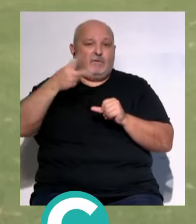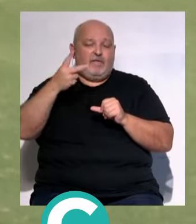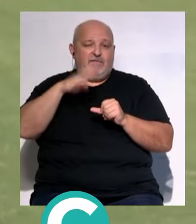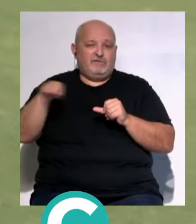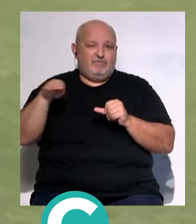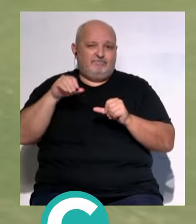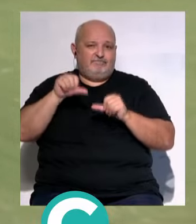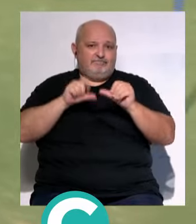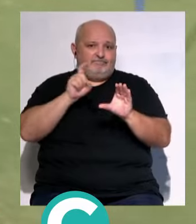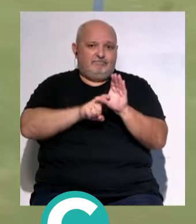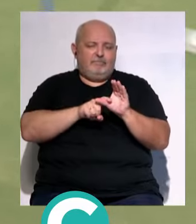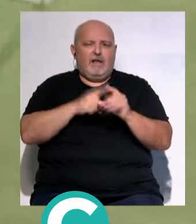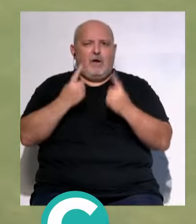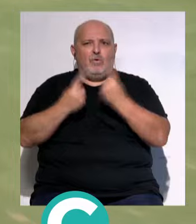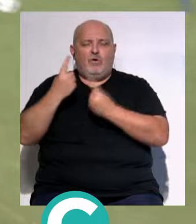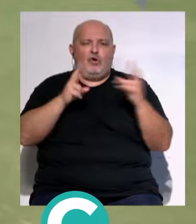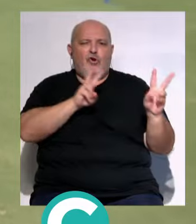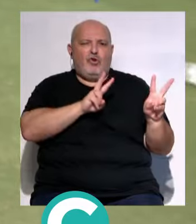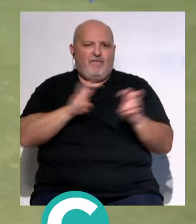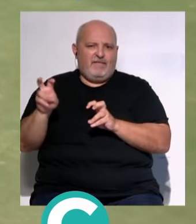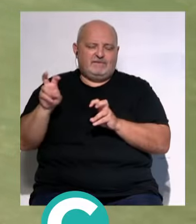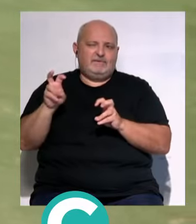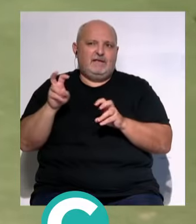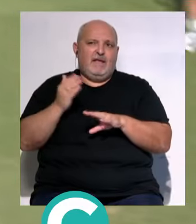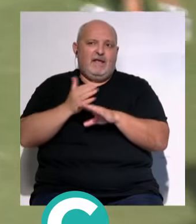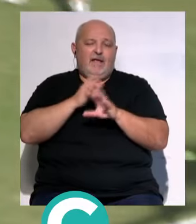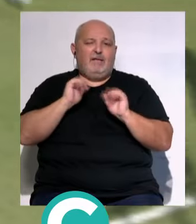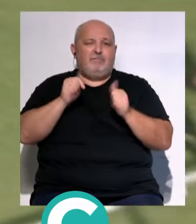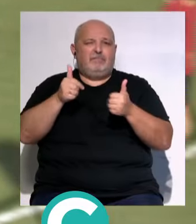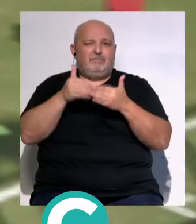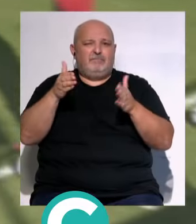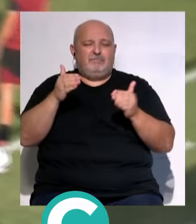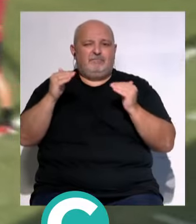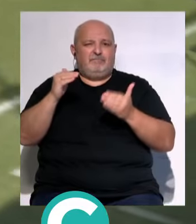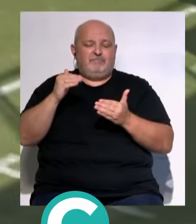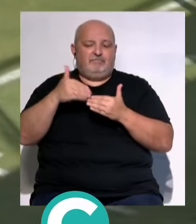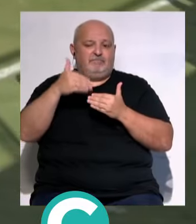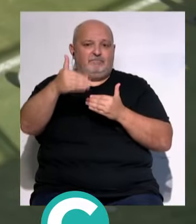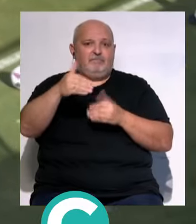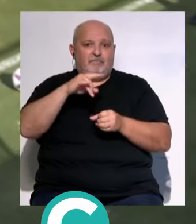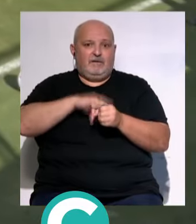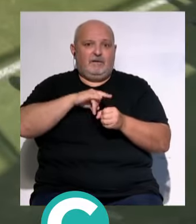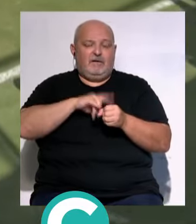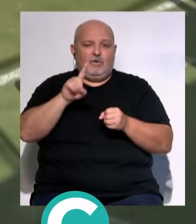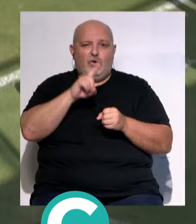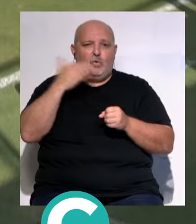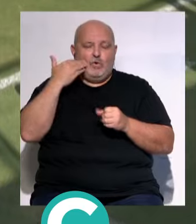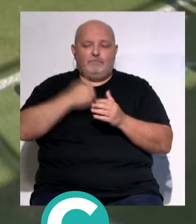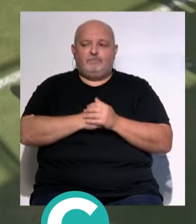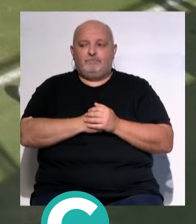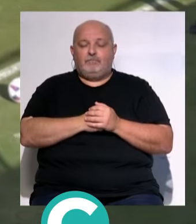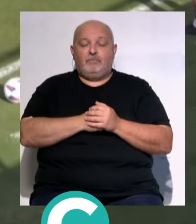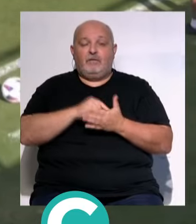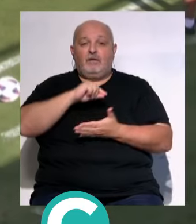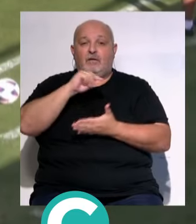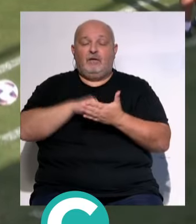división del fútbol español... ...con algunas novedades... ...adelantadas al inicio del mercado... ...de este lunes 1 de julio... ...a